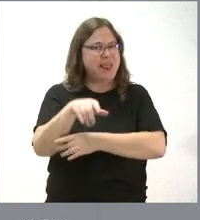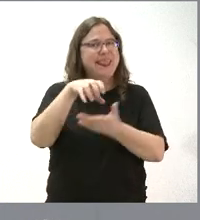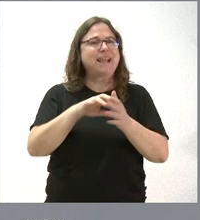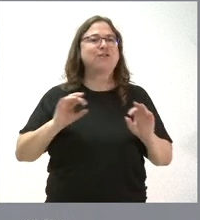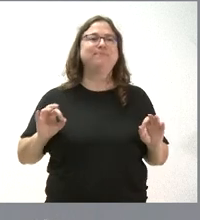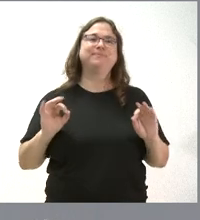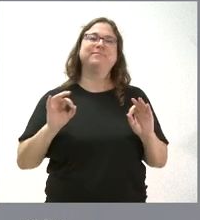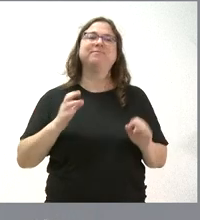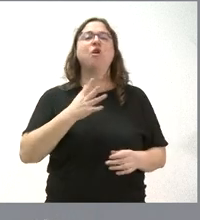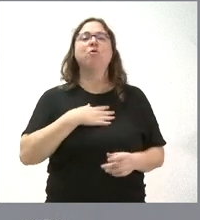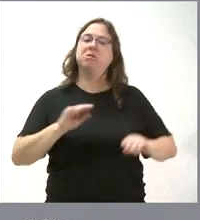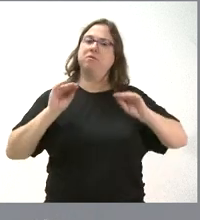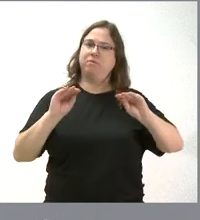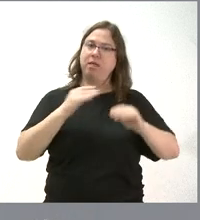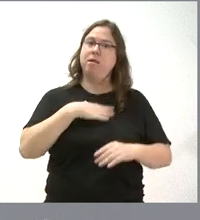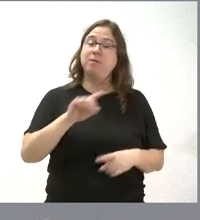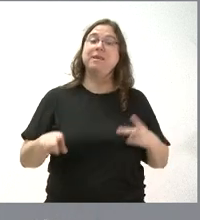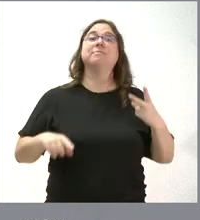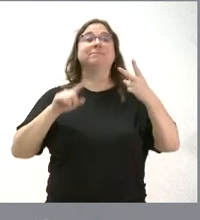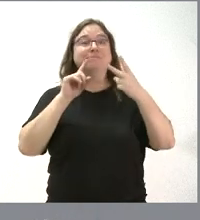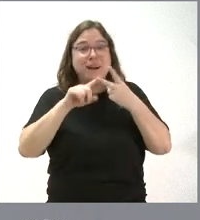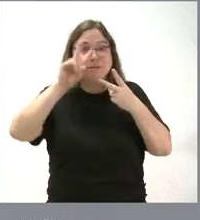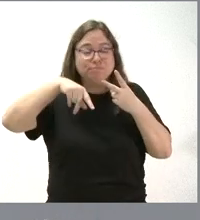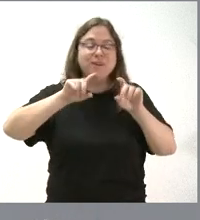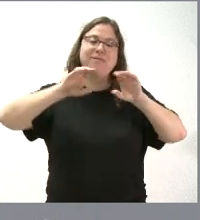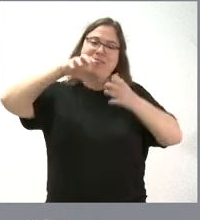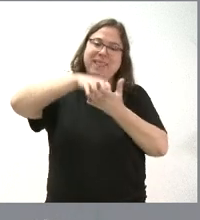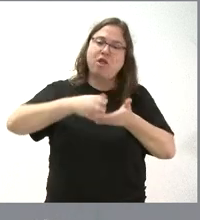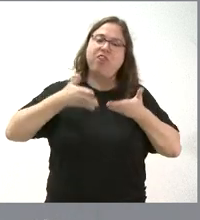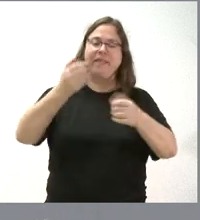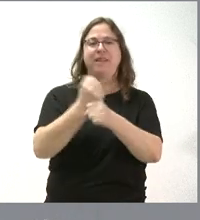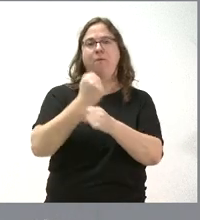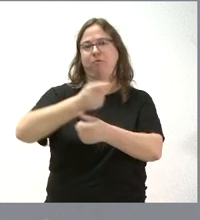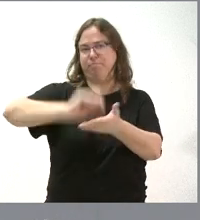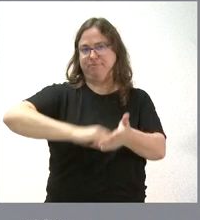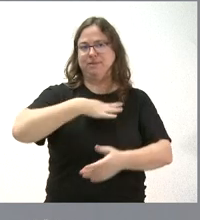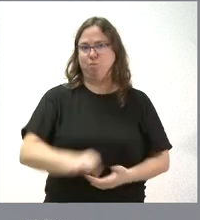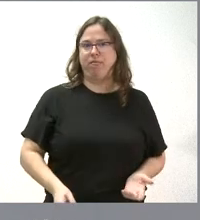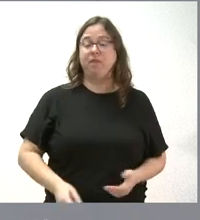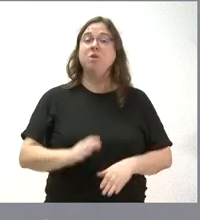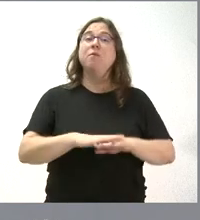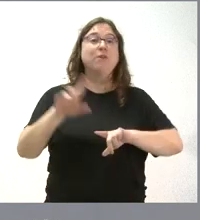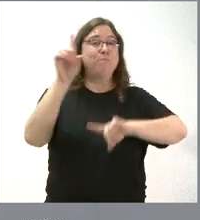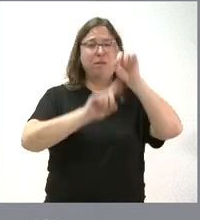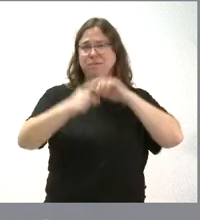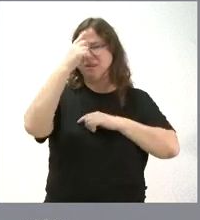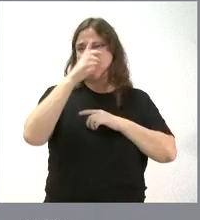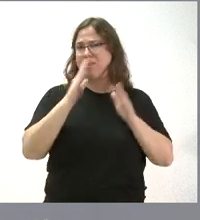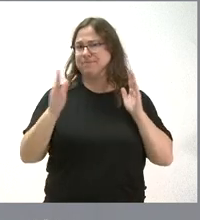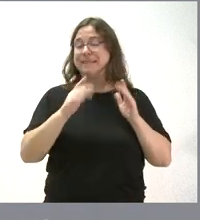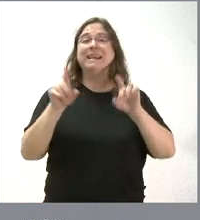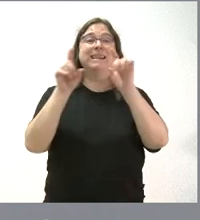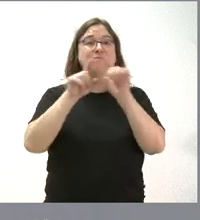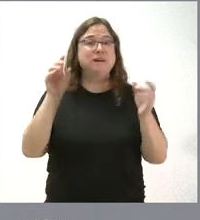que pueden dar formación, sino también centros que ofrecen luego empleo. Y como saben ustedes, uno de los principales problemas que atravesamos este momento es que muchas